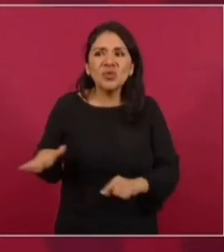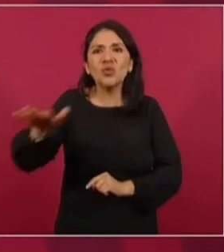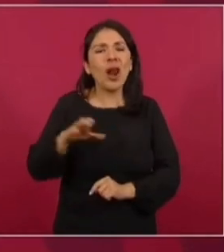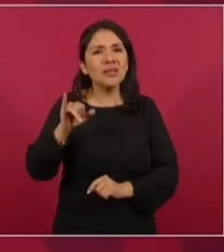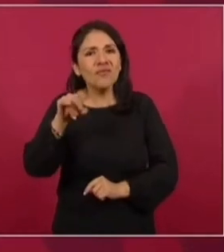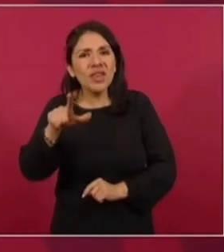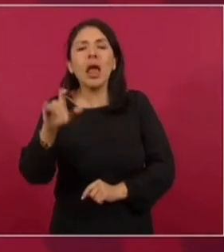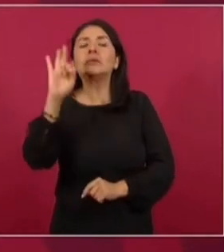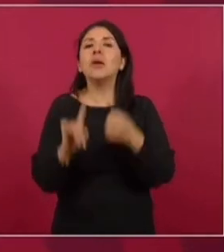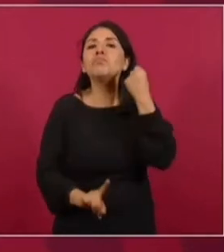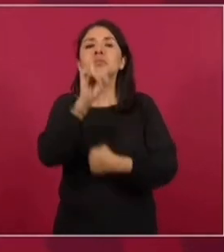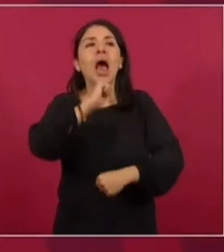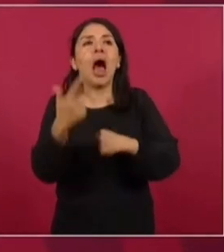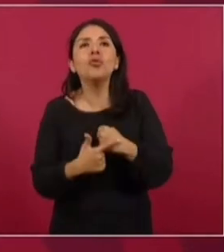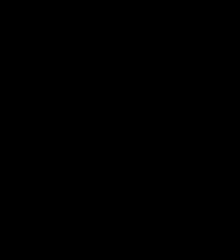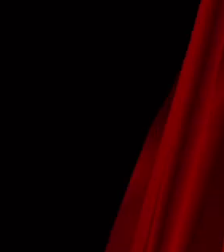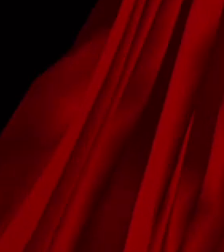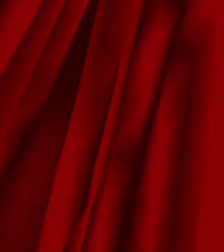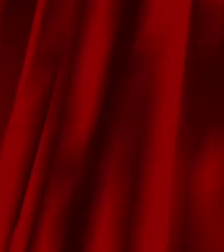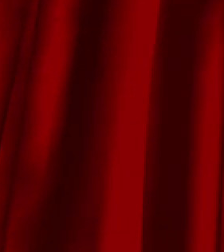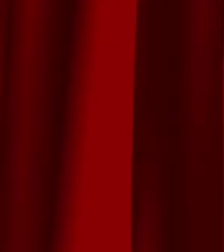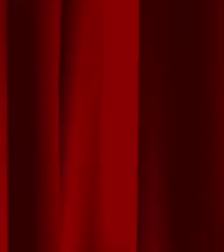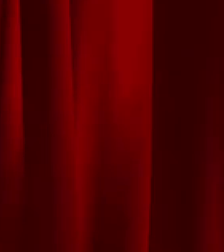civil en casos de desastre. ¡Gracias! ¡Gracias! ¡Gracias! ¡Gracias! ¡Gracias!